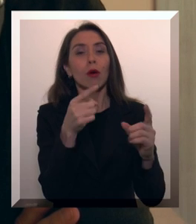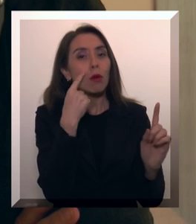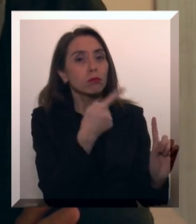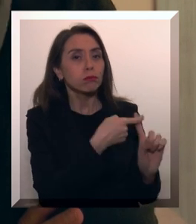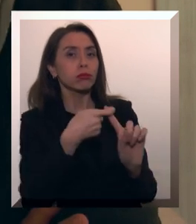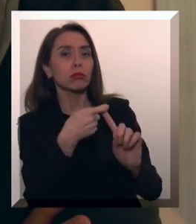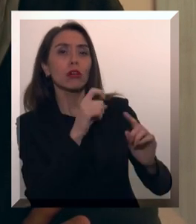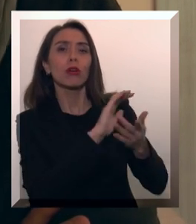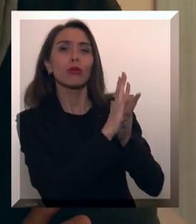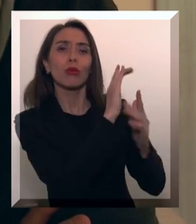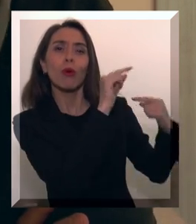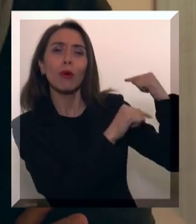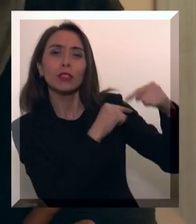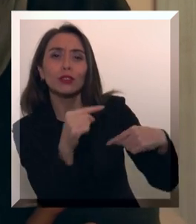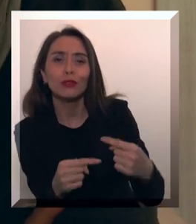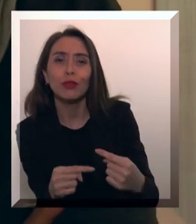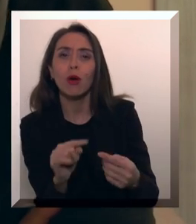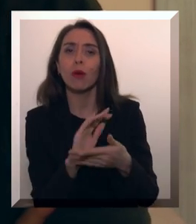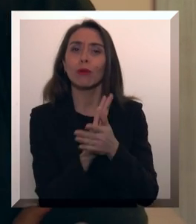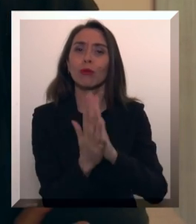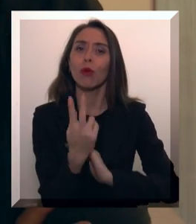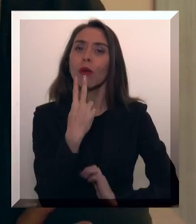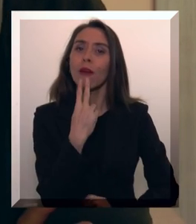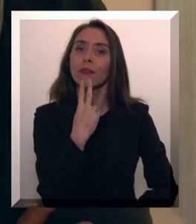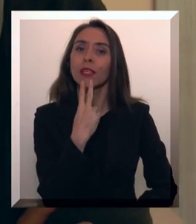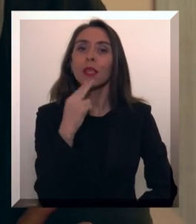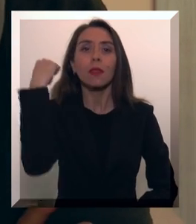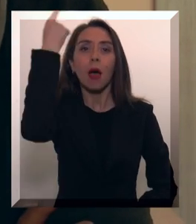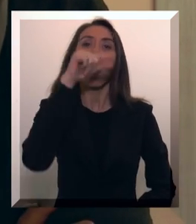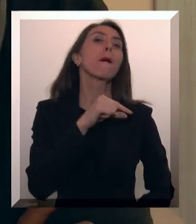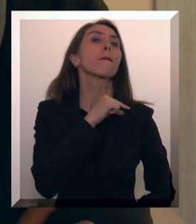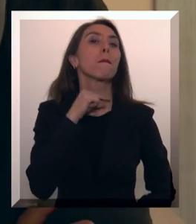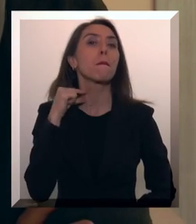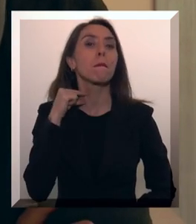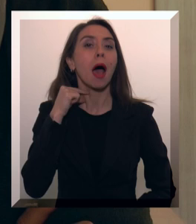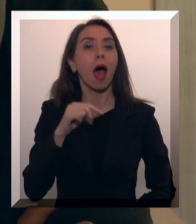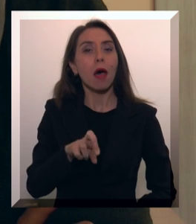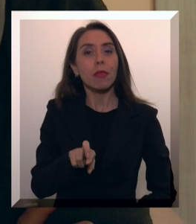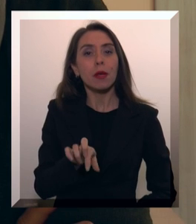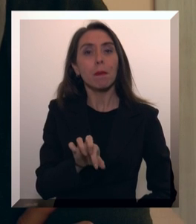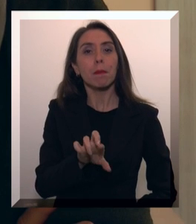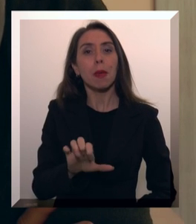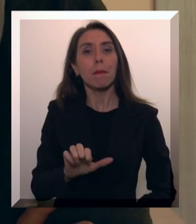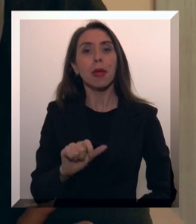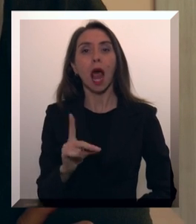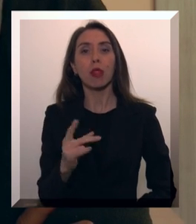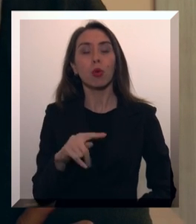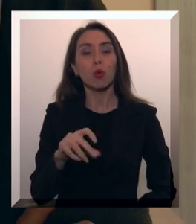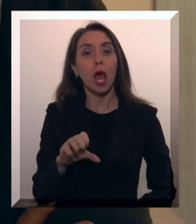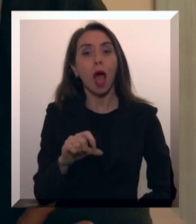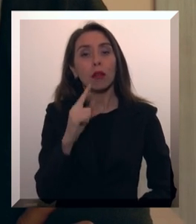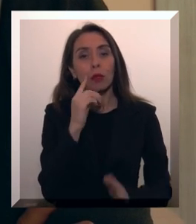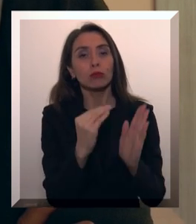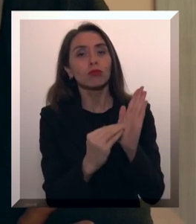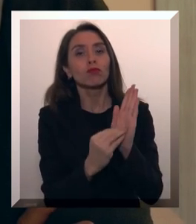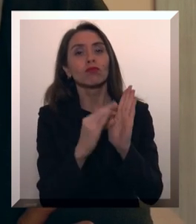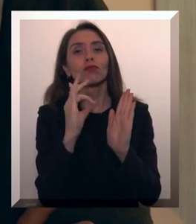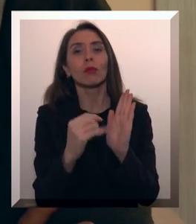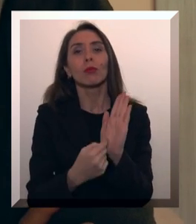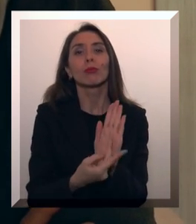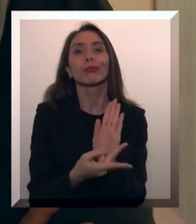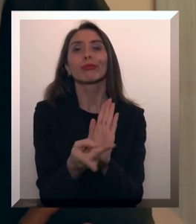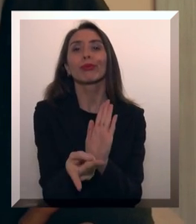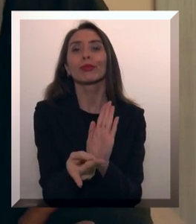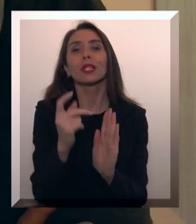toda la historia, toda la vida del padre Pepe Aldunate como una